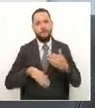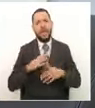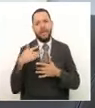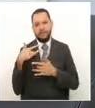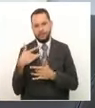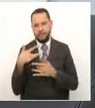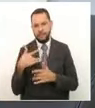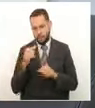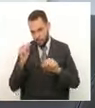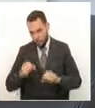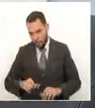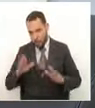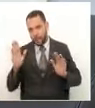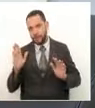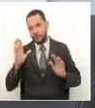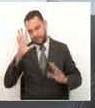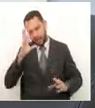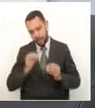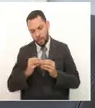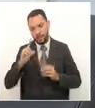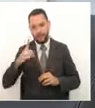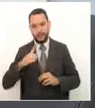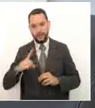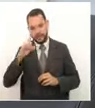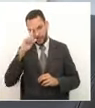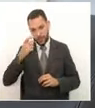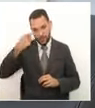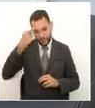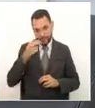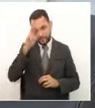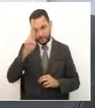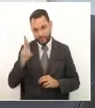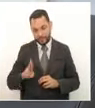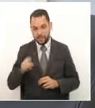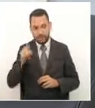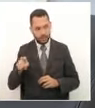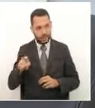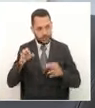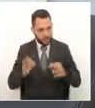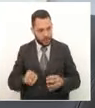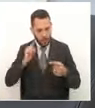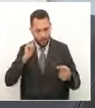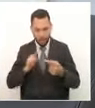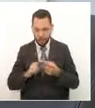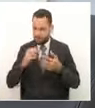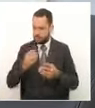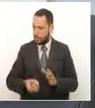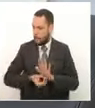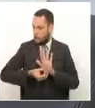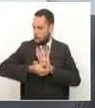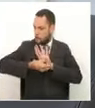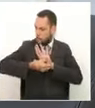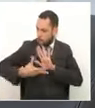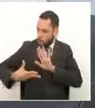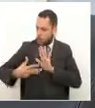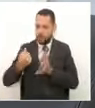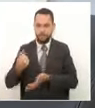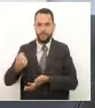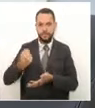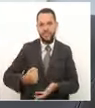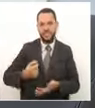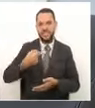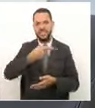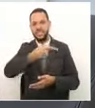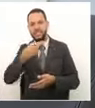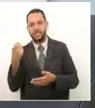proceso que viene liderando el señor gobernador de Risaralda. Yo creo que si un gobernador le pone a uno con recursos públicos una entrega de casi 100 mil